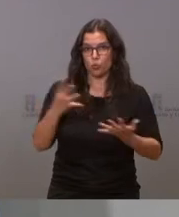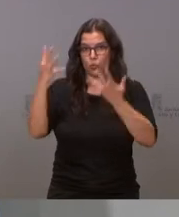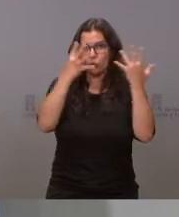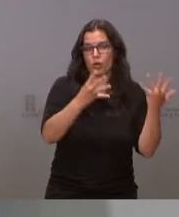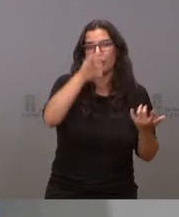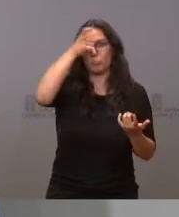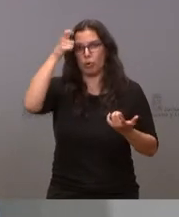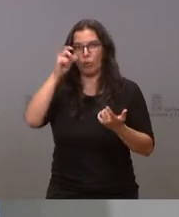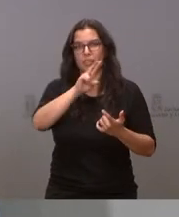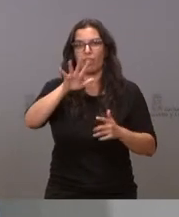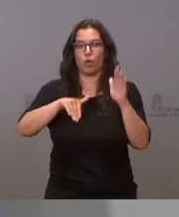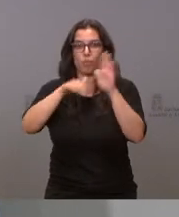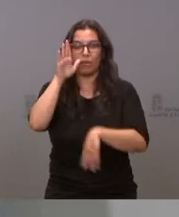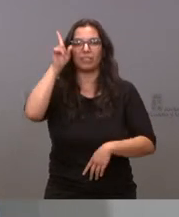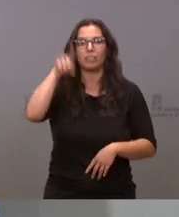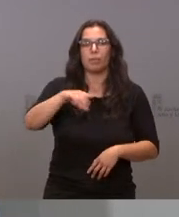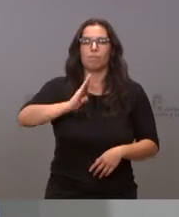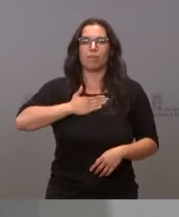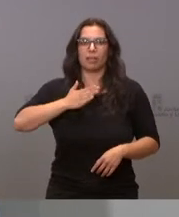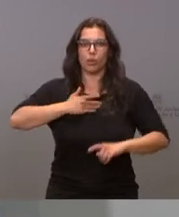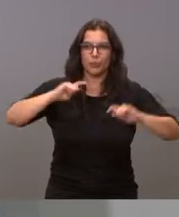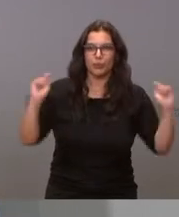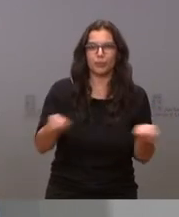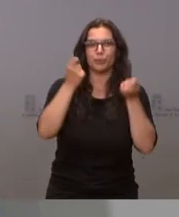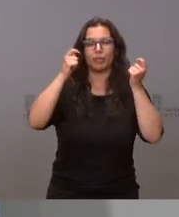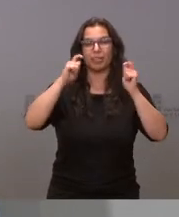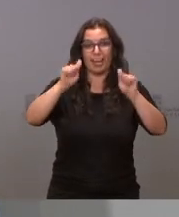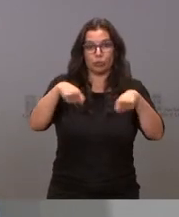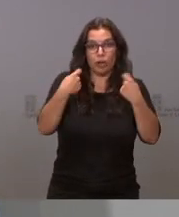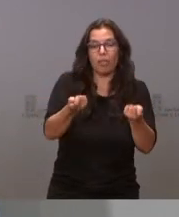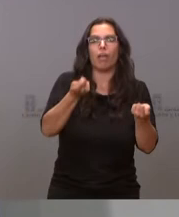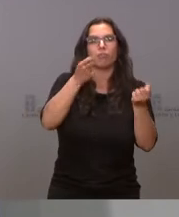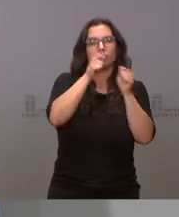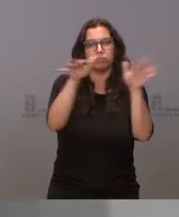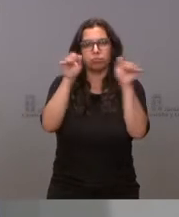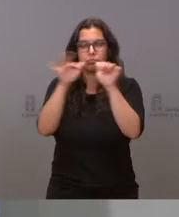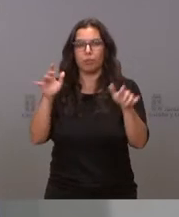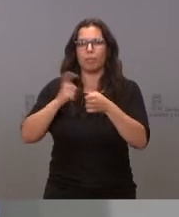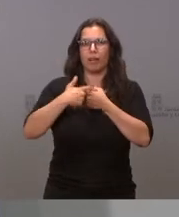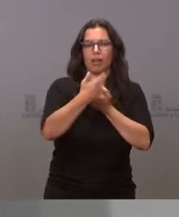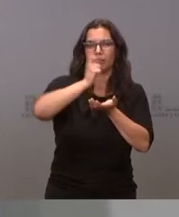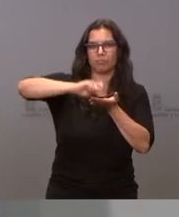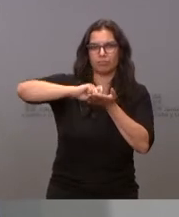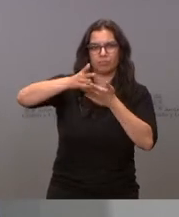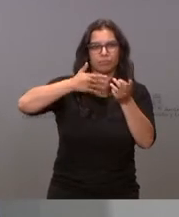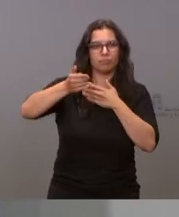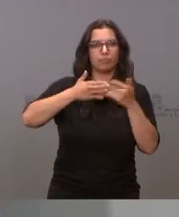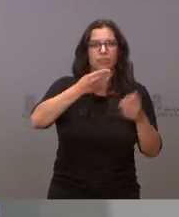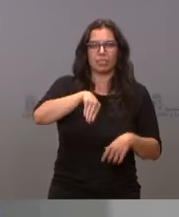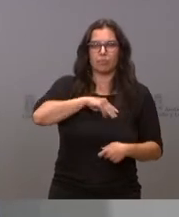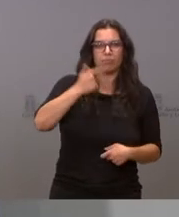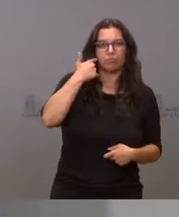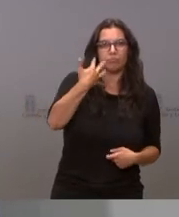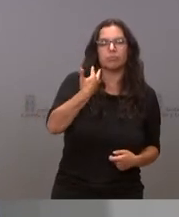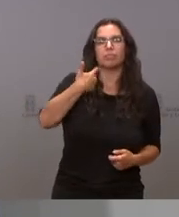localidades, también parajes de patrimonio y de naturaleza, en los cuales van a participar numerosos autores nacionales